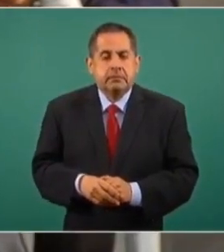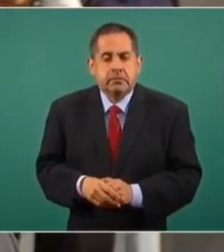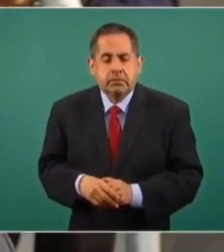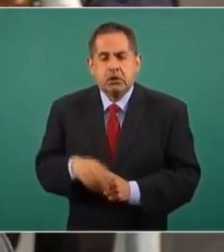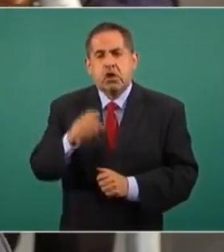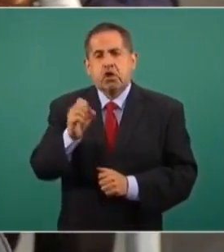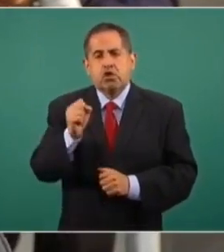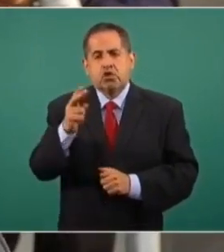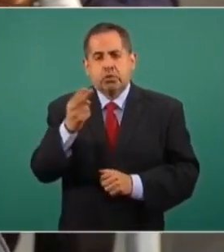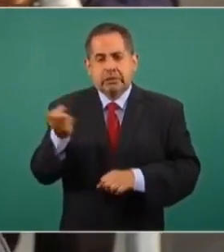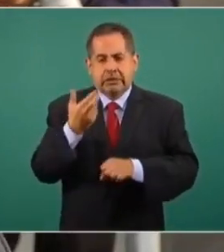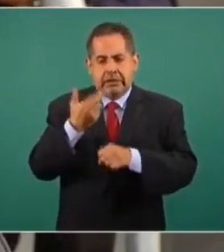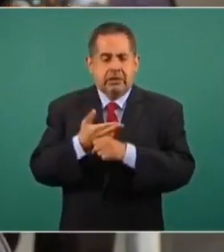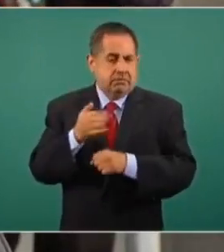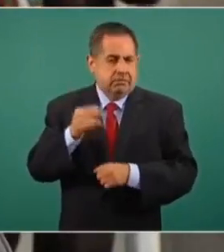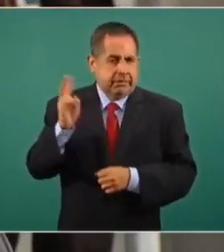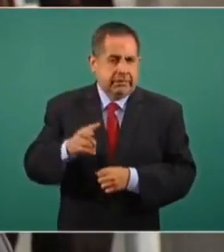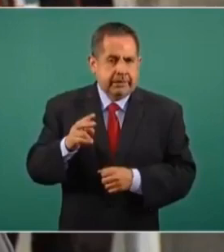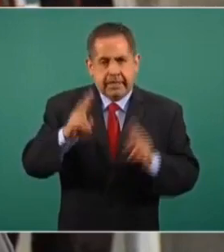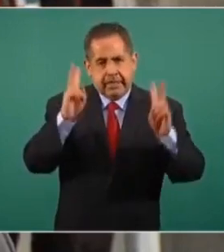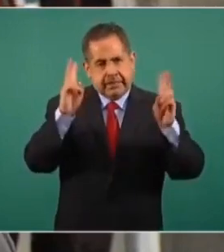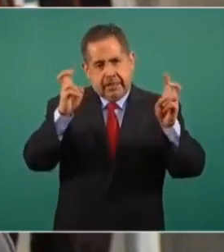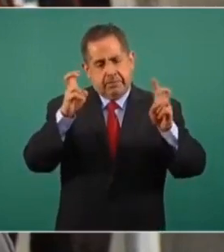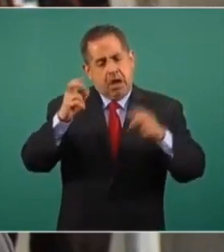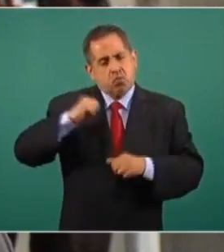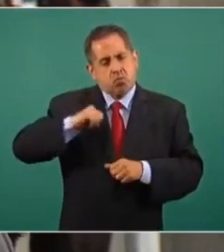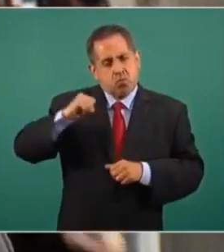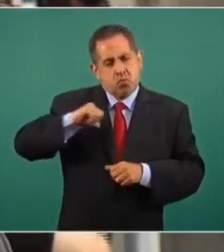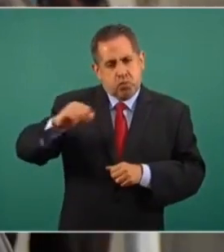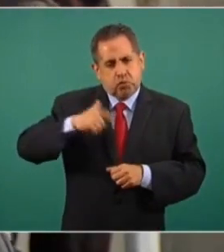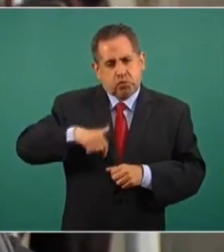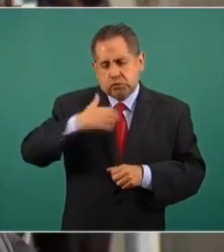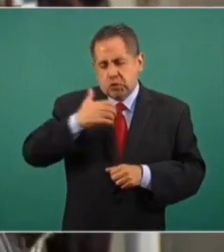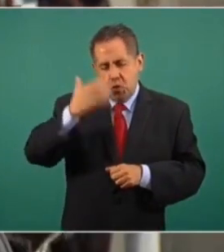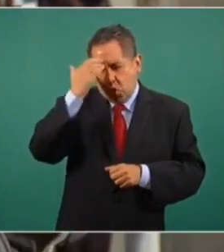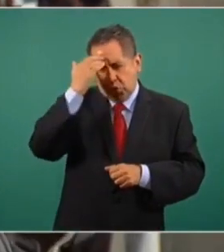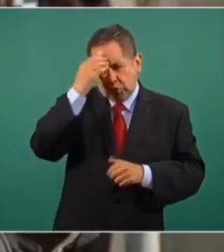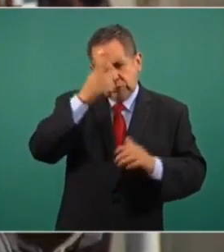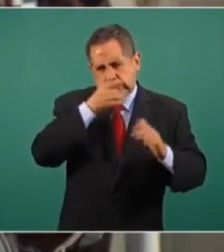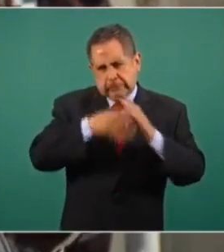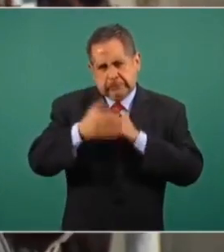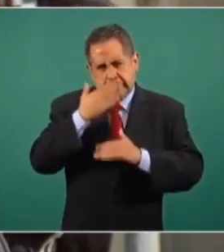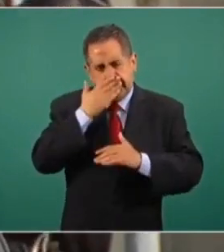Subsecretario, sí, en efecto, es un tema añejo que conocemos perfectamente.